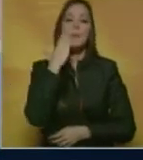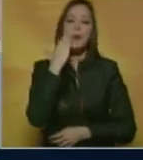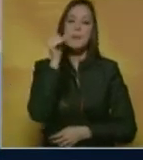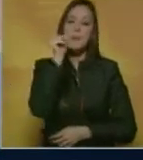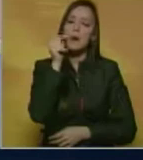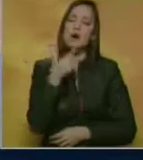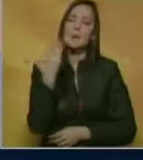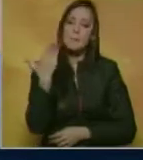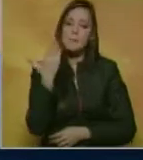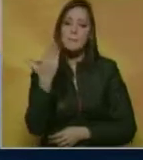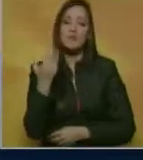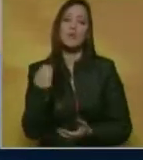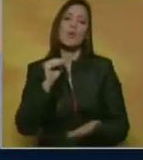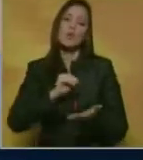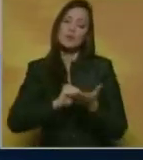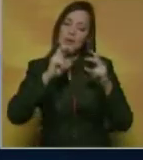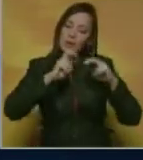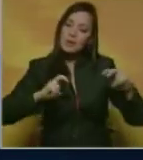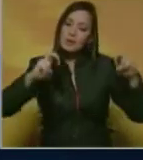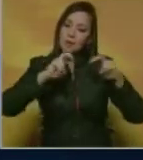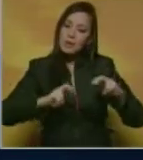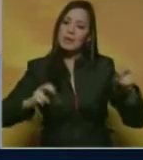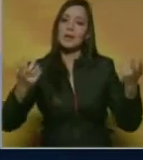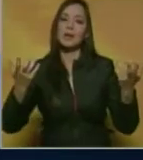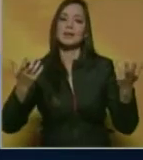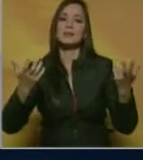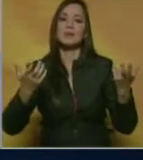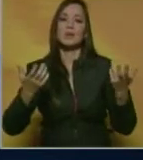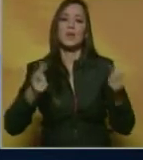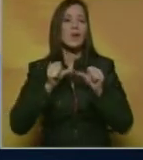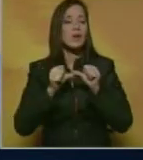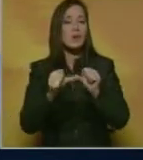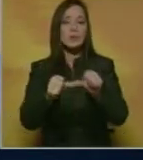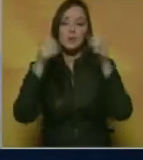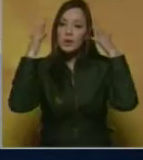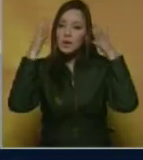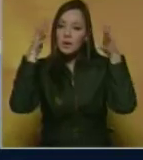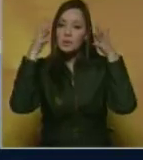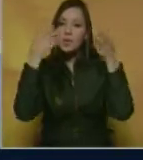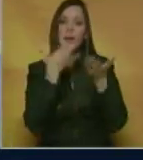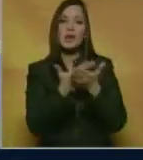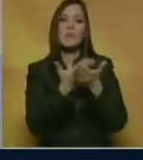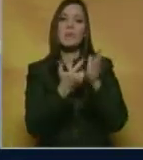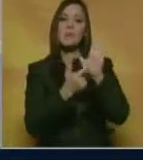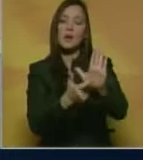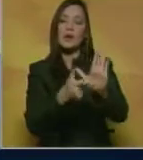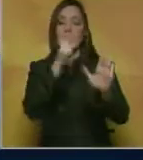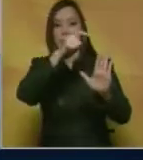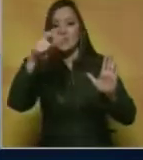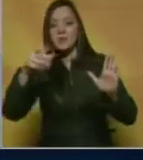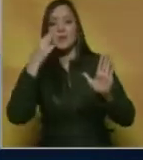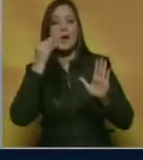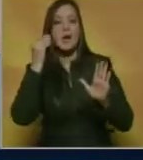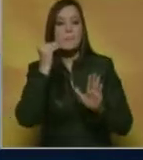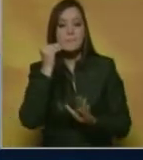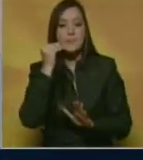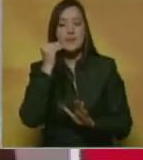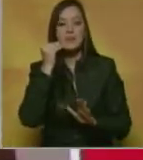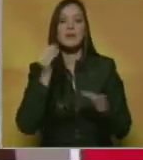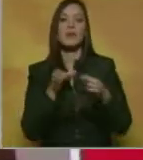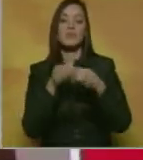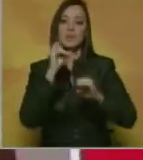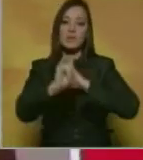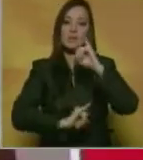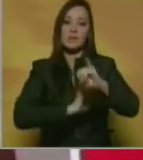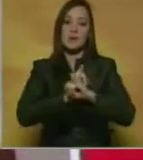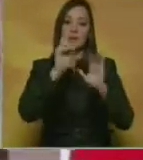que se abran nuevas líneas de investigación en el caso y que se sigan las recomendaciones propuestas por los expertos de la Comisión Interamericana de